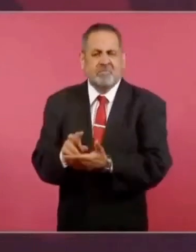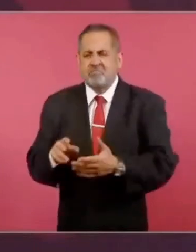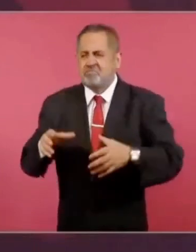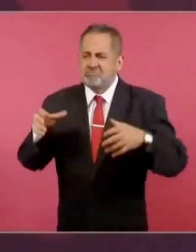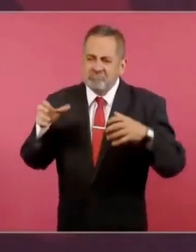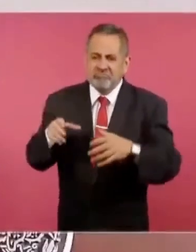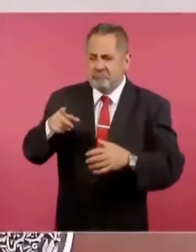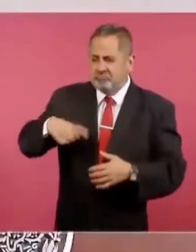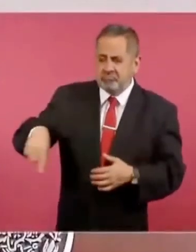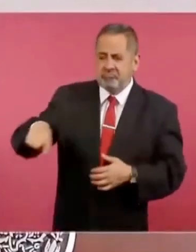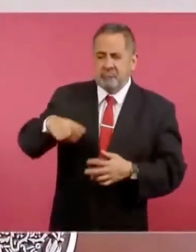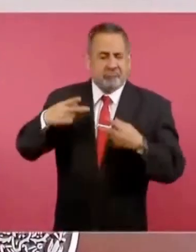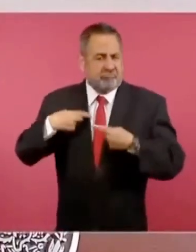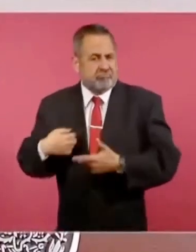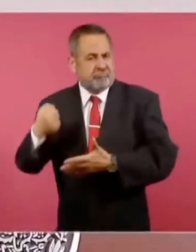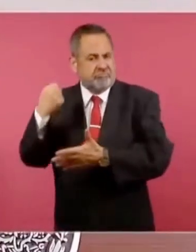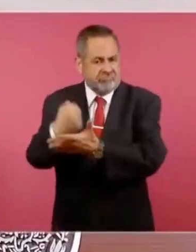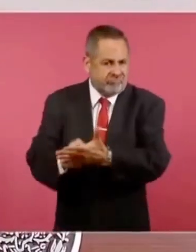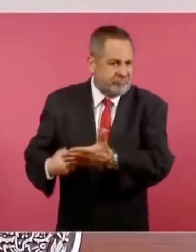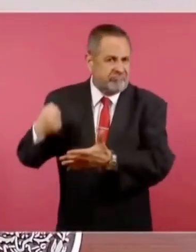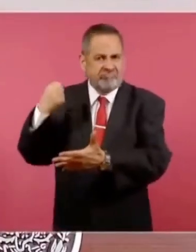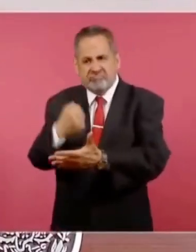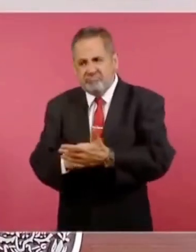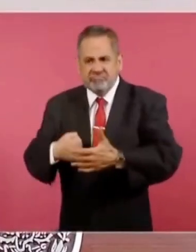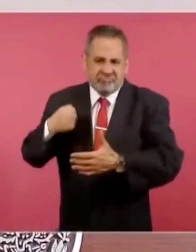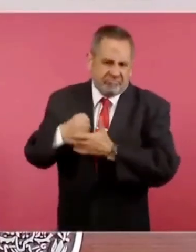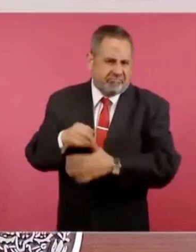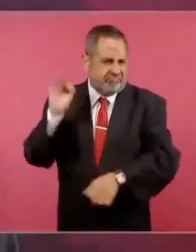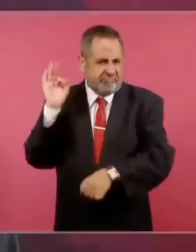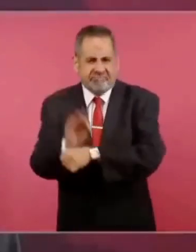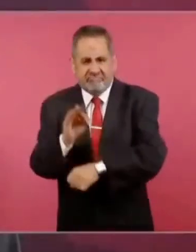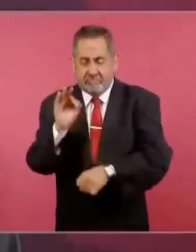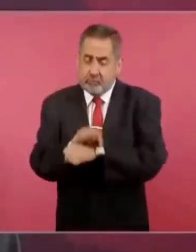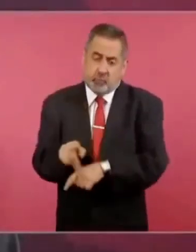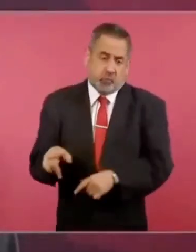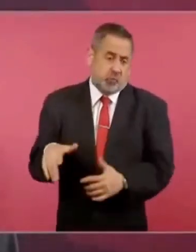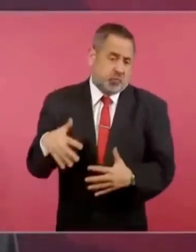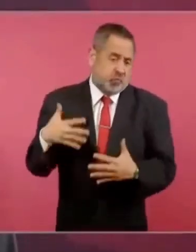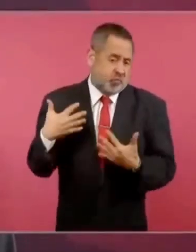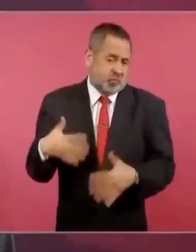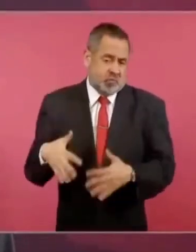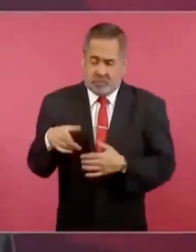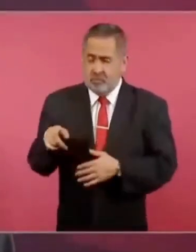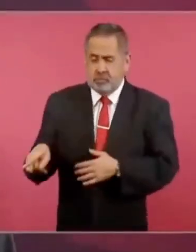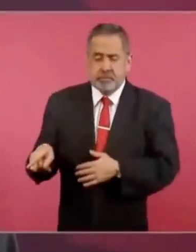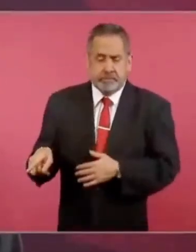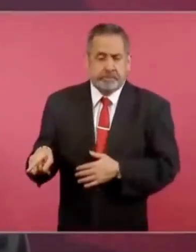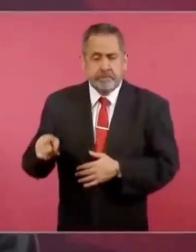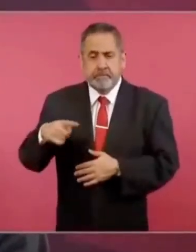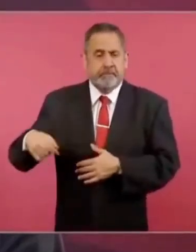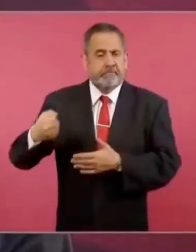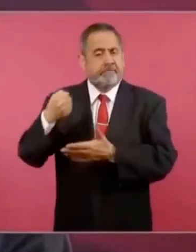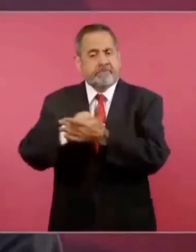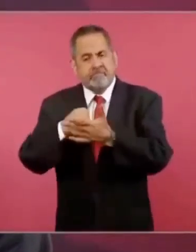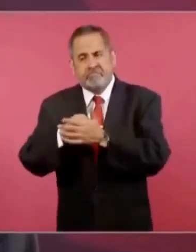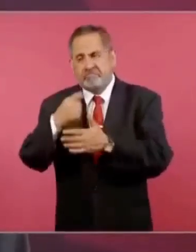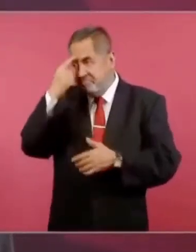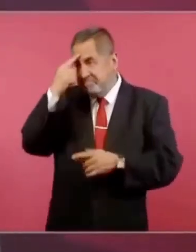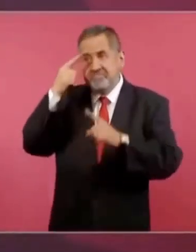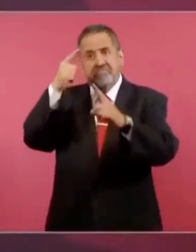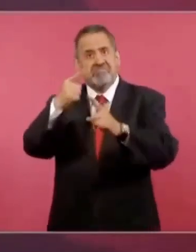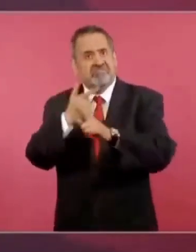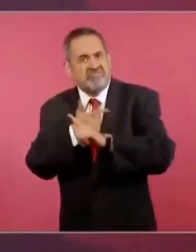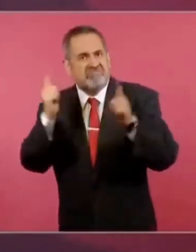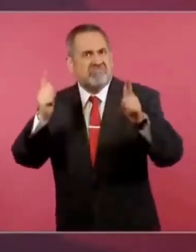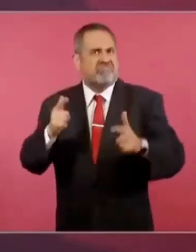luchadores sociales, quienes en otro tiempo lucharon por la libertad, por